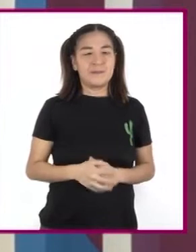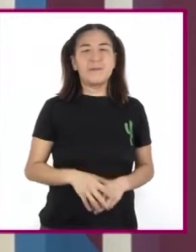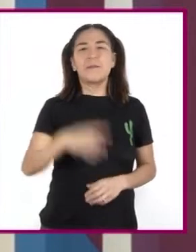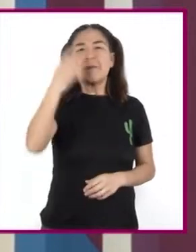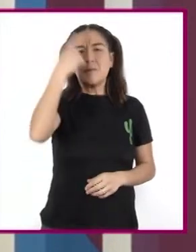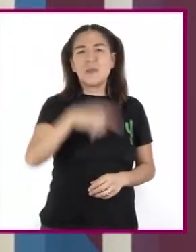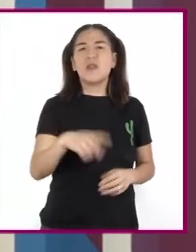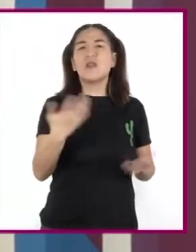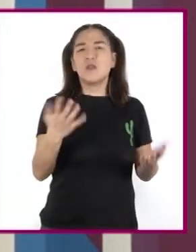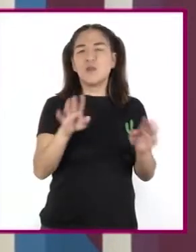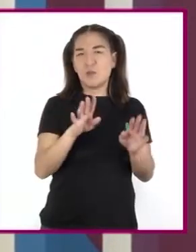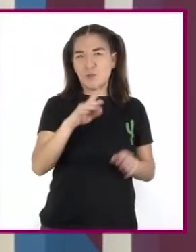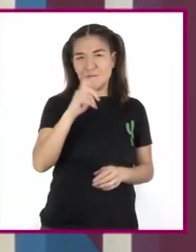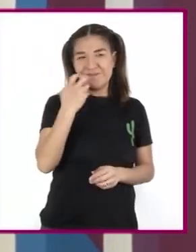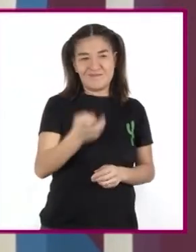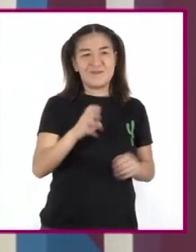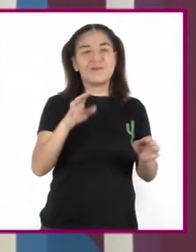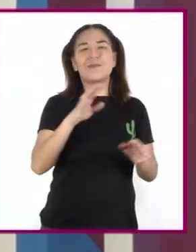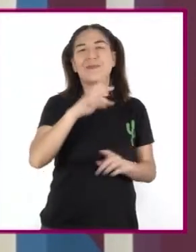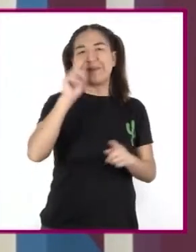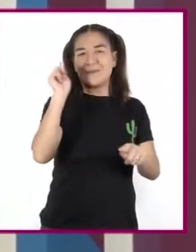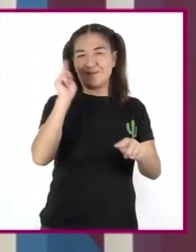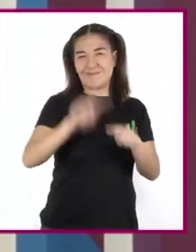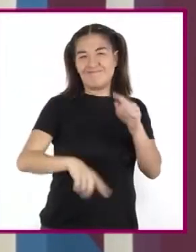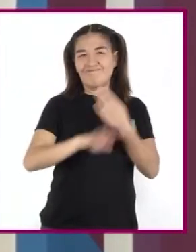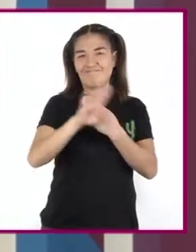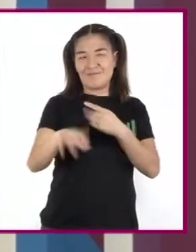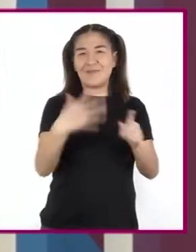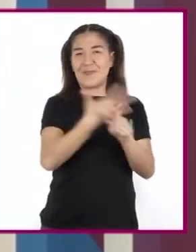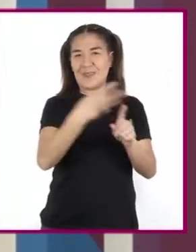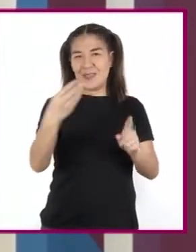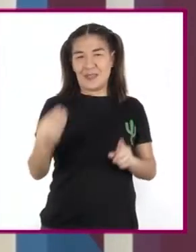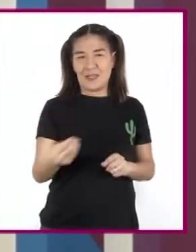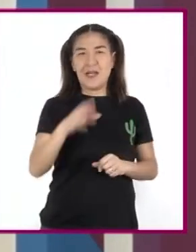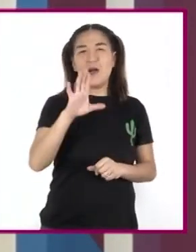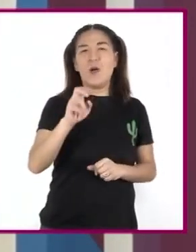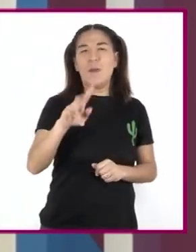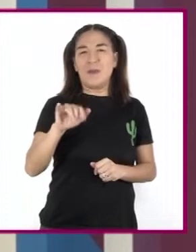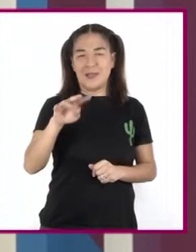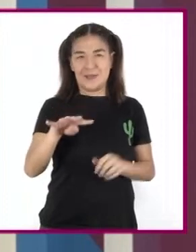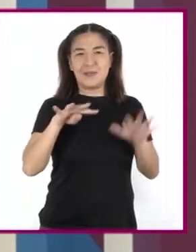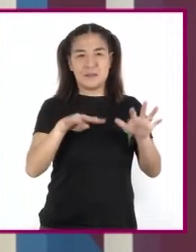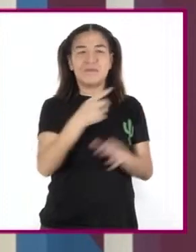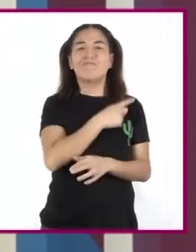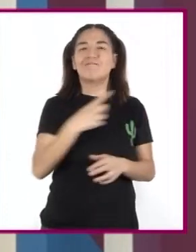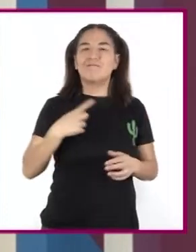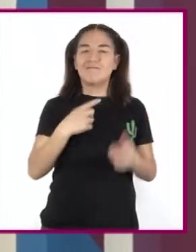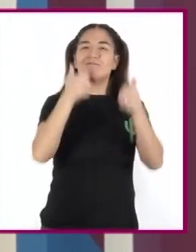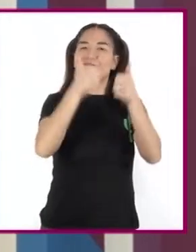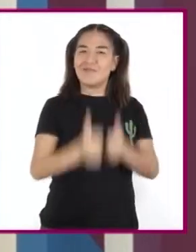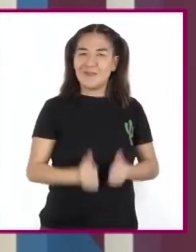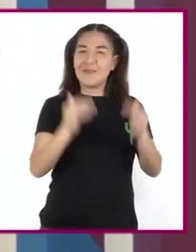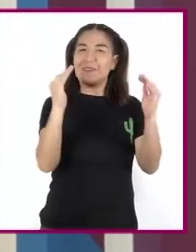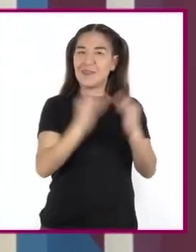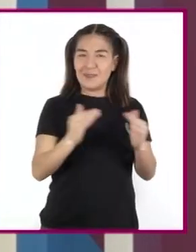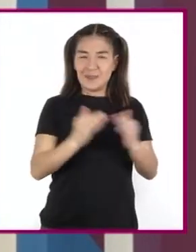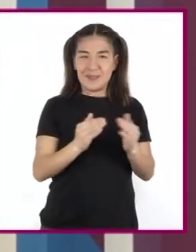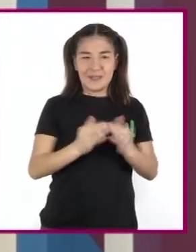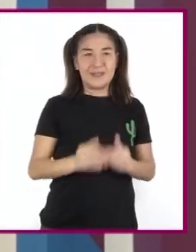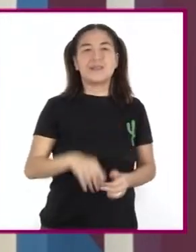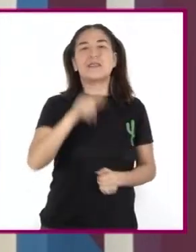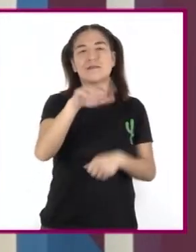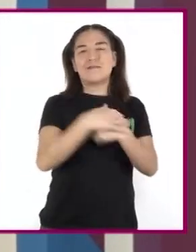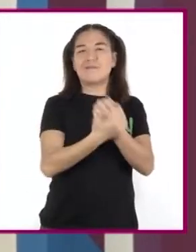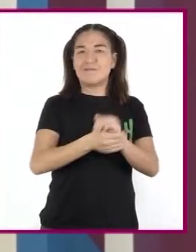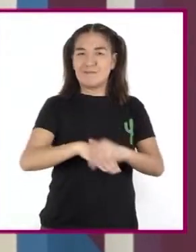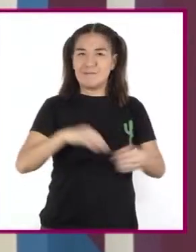pandemia por COVID-19 continúen con las medidas básicas de higiene como la sana distancia, el estornudo de etiqueta y el lavado frecuente de